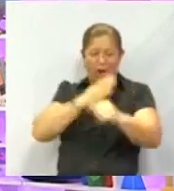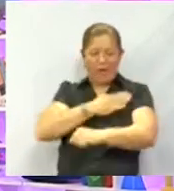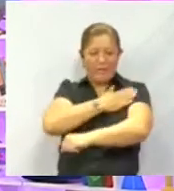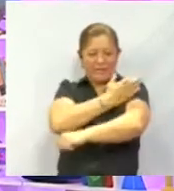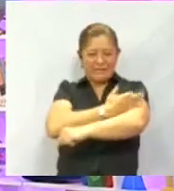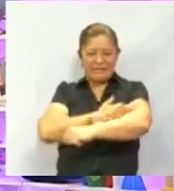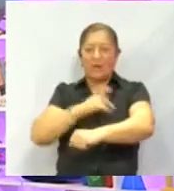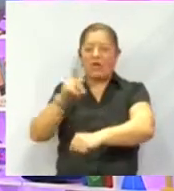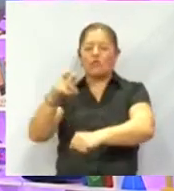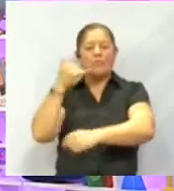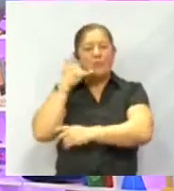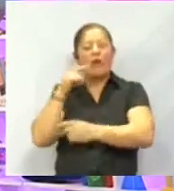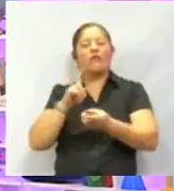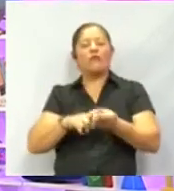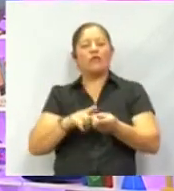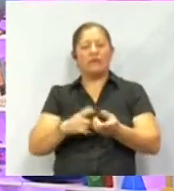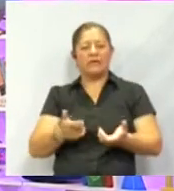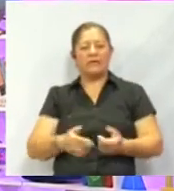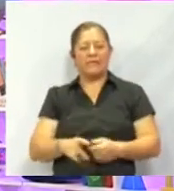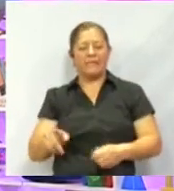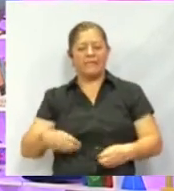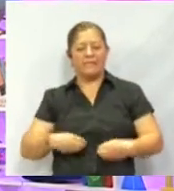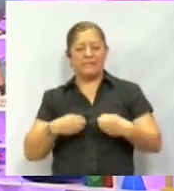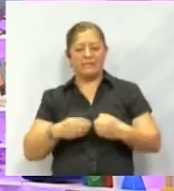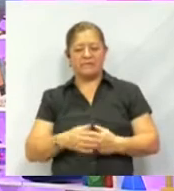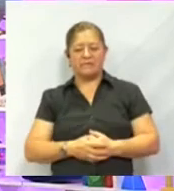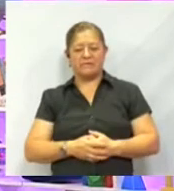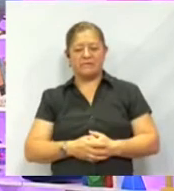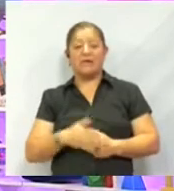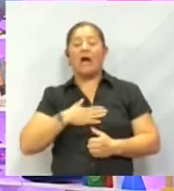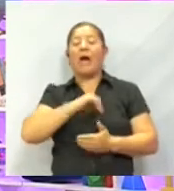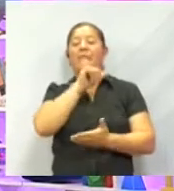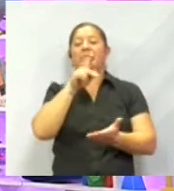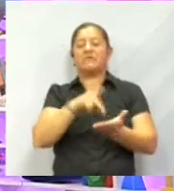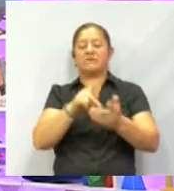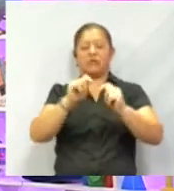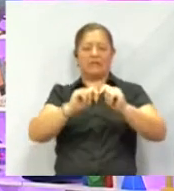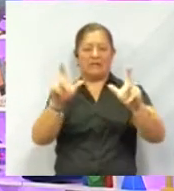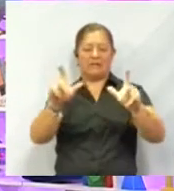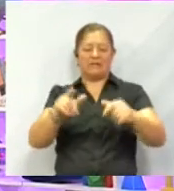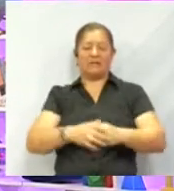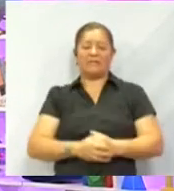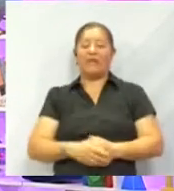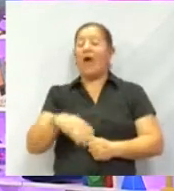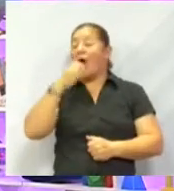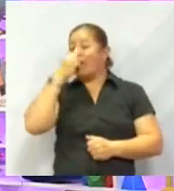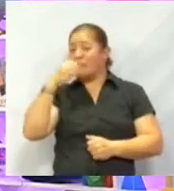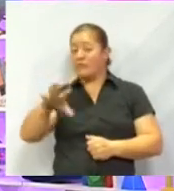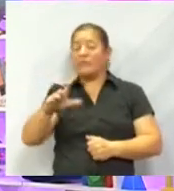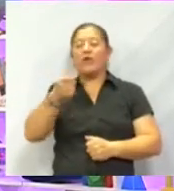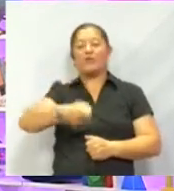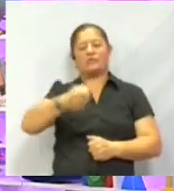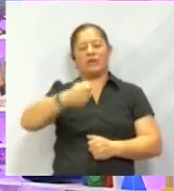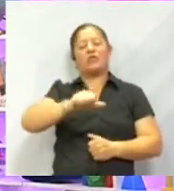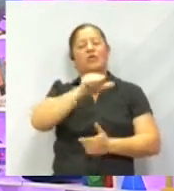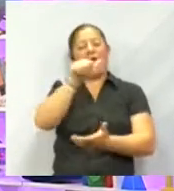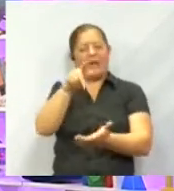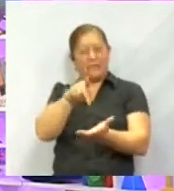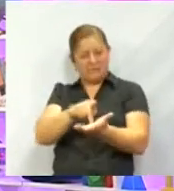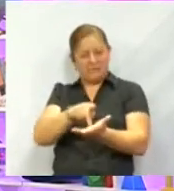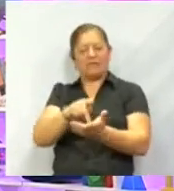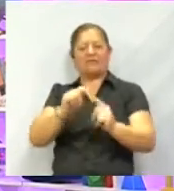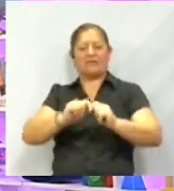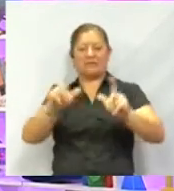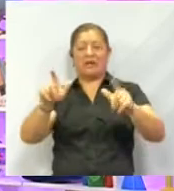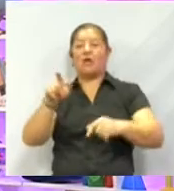tardes. ¿Desde dónde nos hablas? Buenas tardes, desde Pizaco, Tlaxcala. Excelente, un saludo hasta Pizaco, Tlaxcala. Oye,